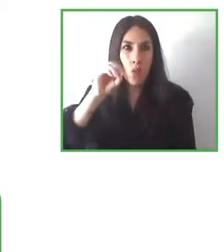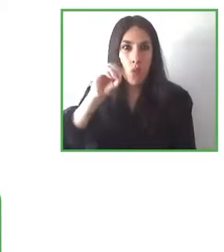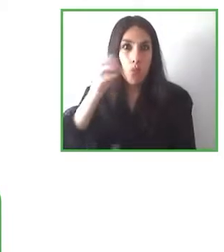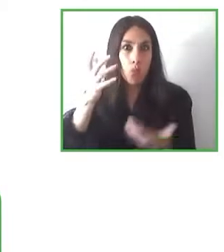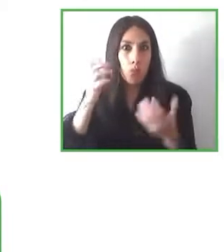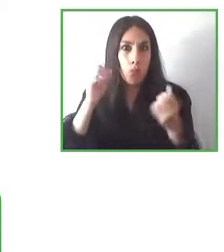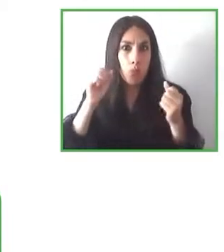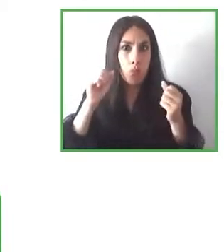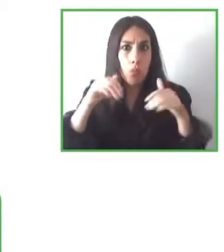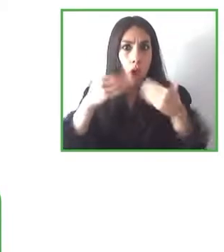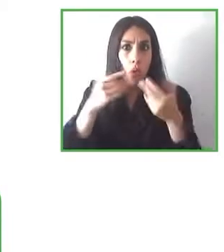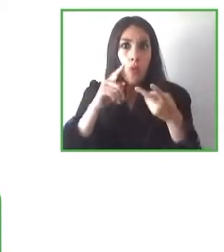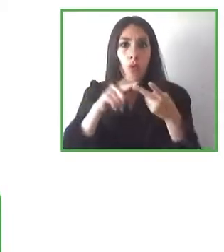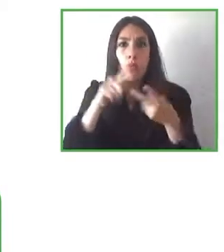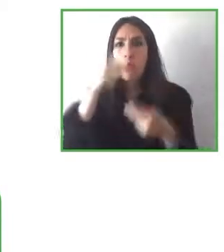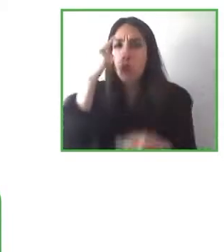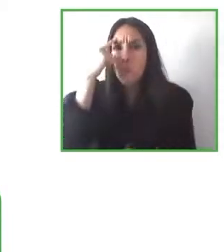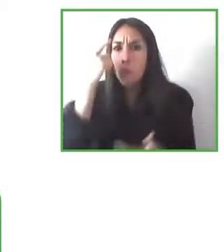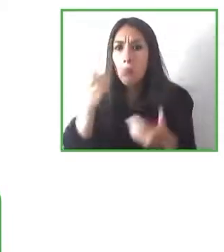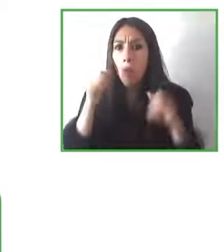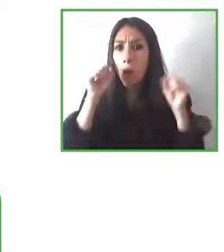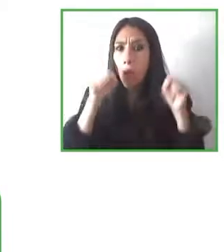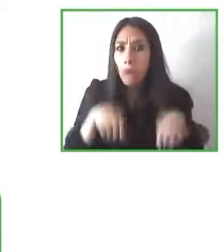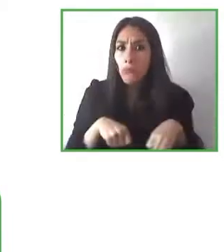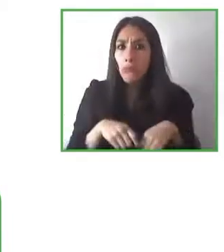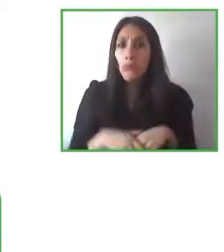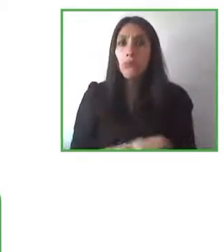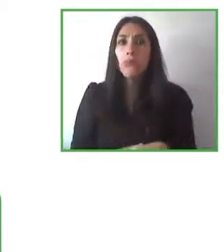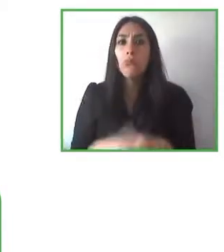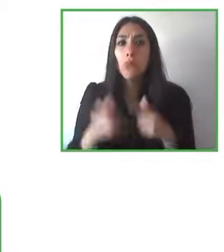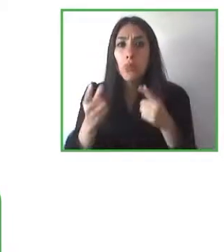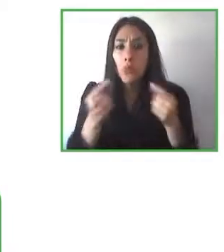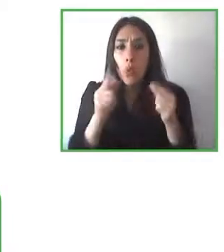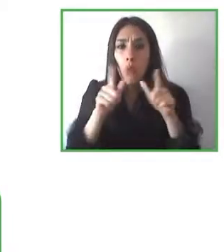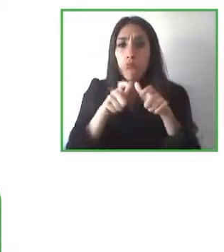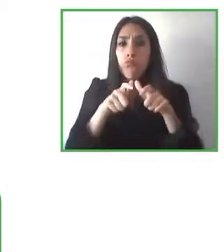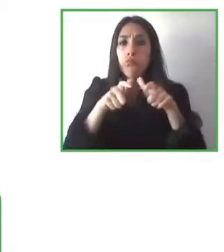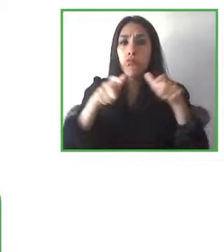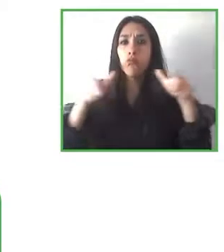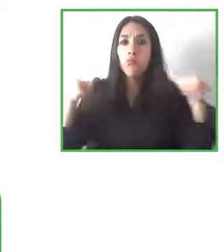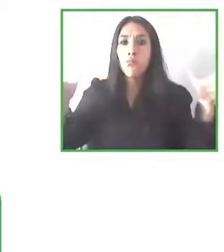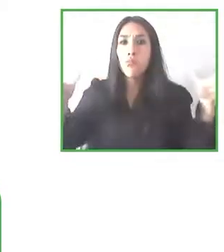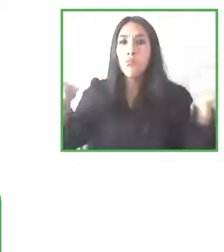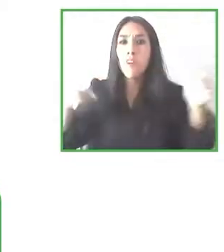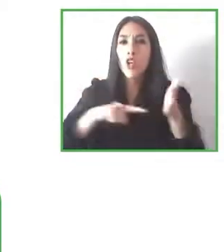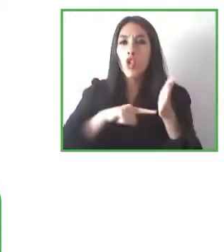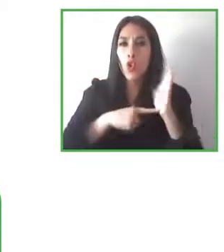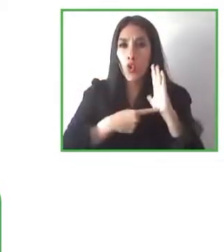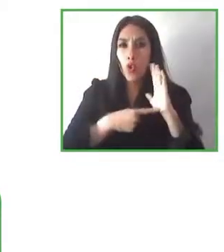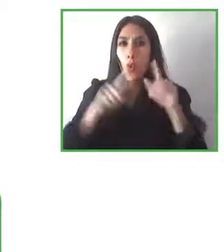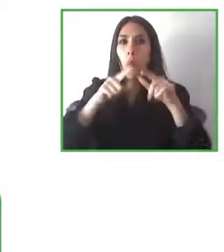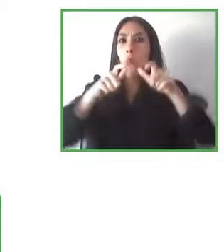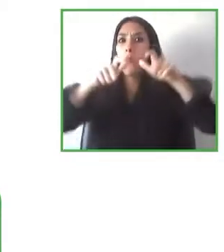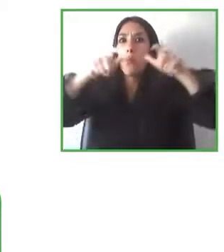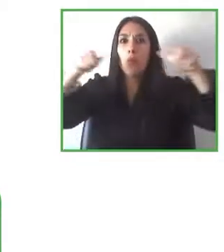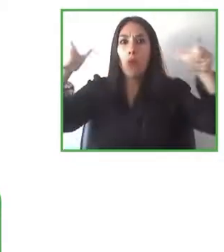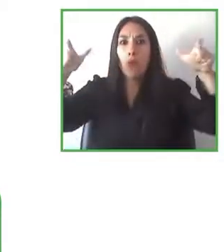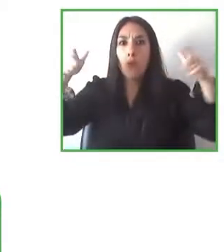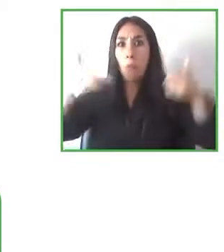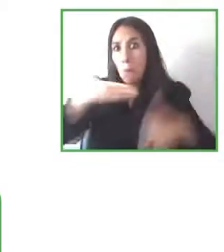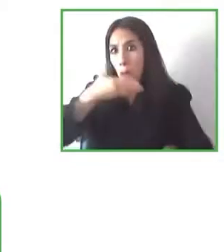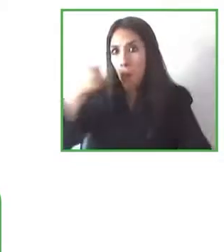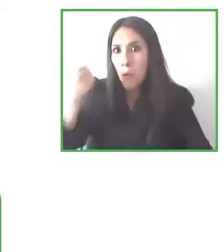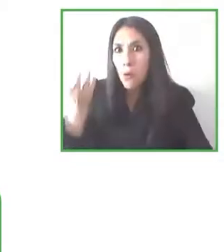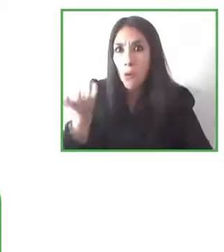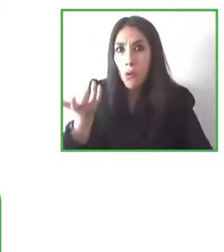aumentada en el sistema vuestro para poder mejorar esta experiencia de usuario y si crees que sí